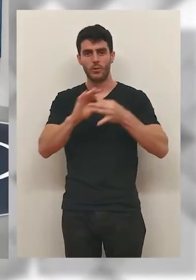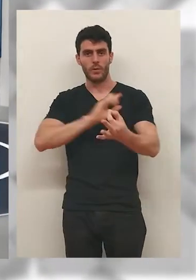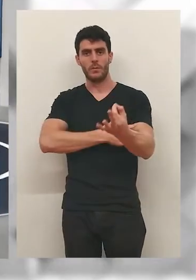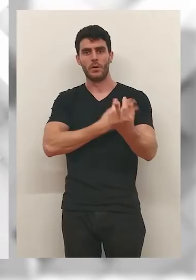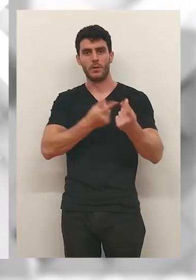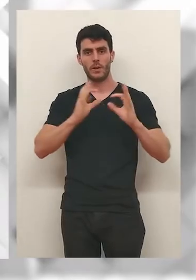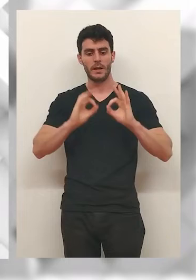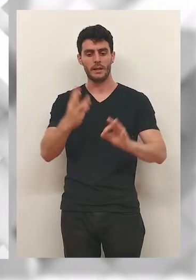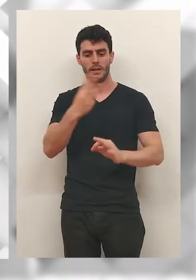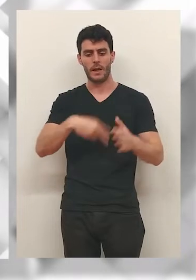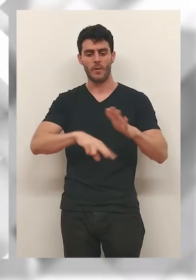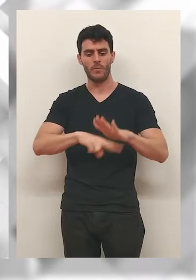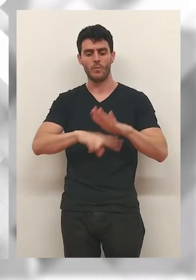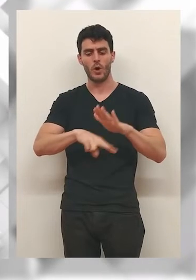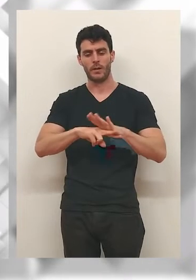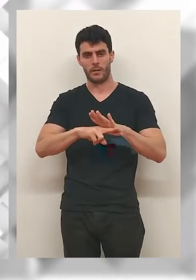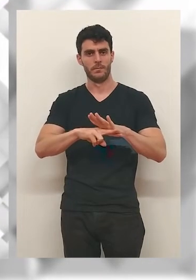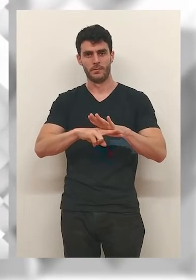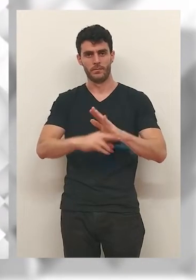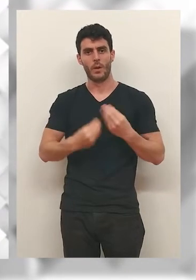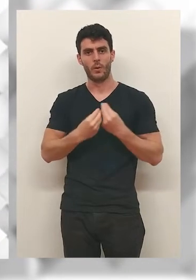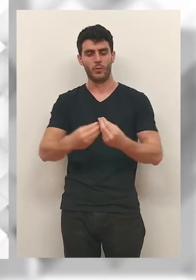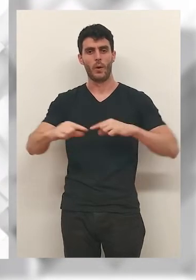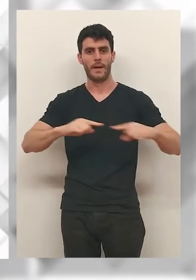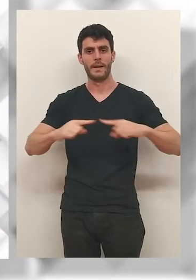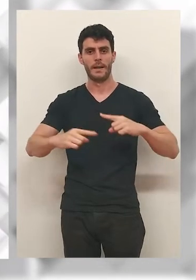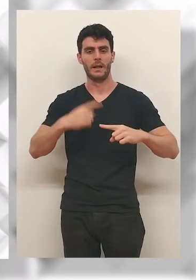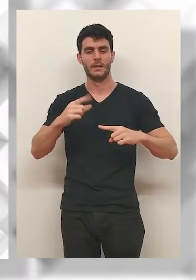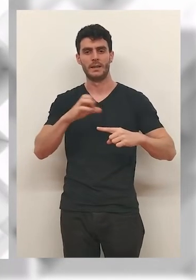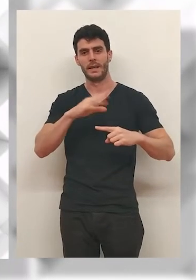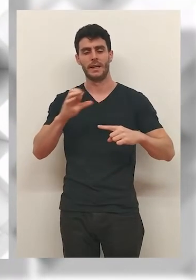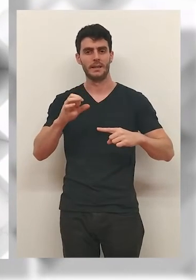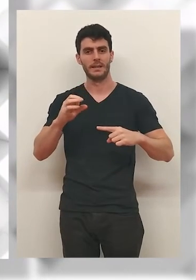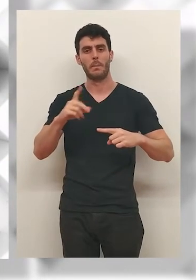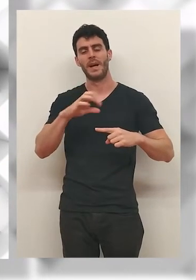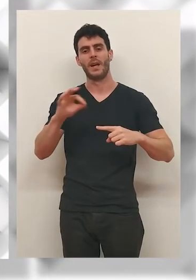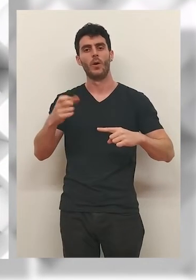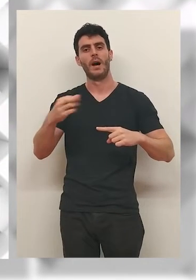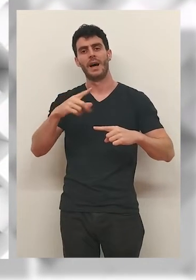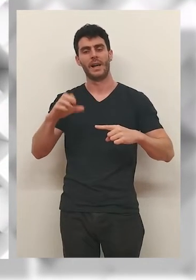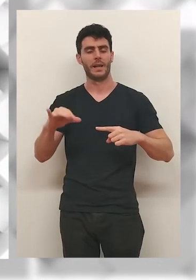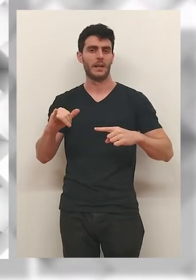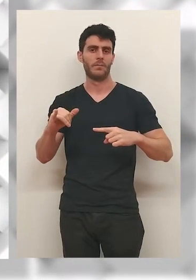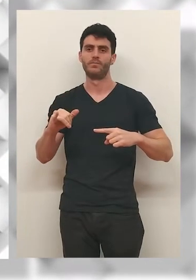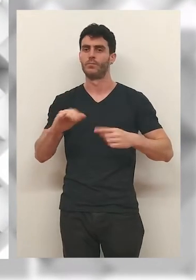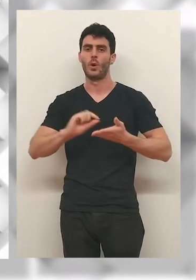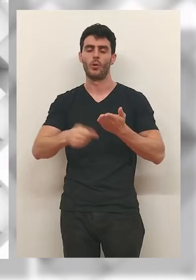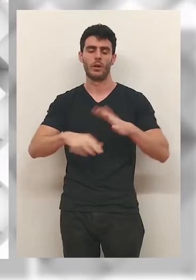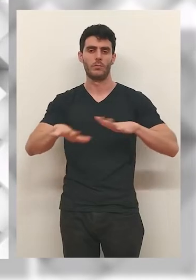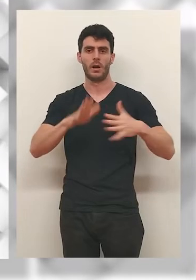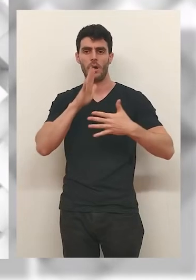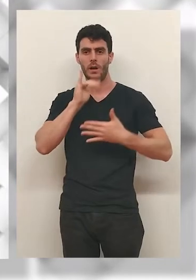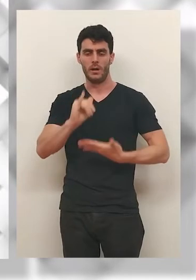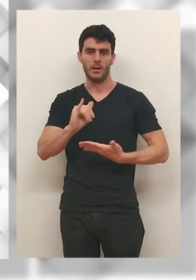La plantilla del equipo blanco y rojo está actualmente así, con tres futbolistas en nómina. Junto con Aguilá, solo Serantes, Arregui y Parejo tienen